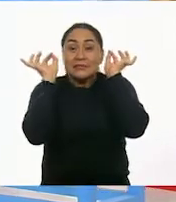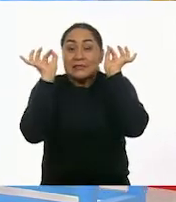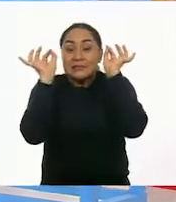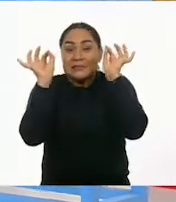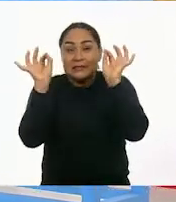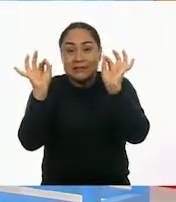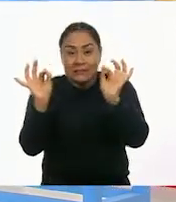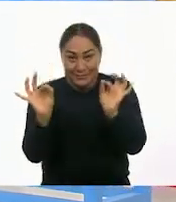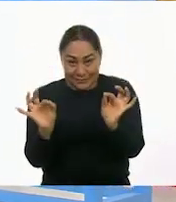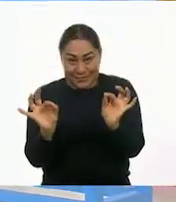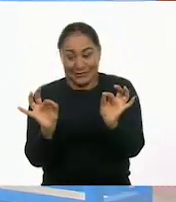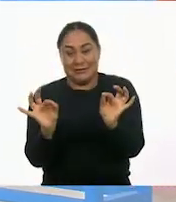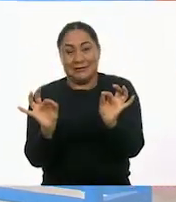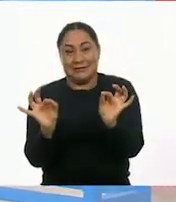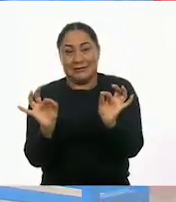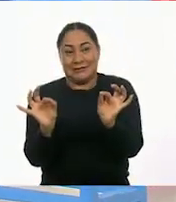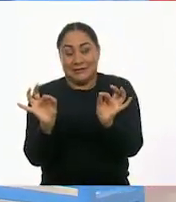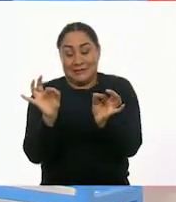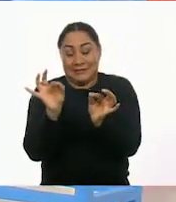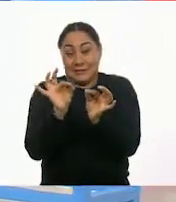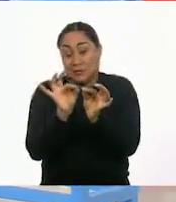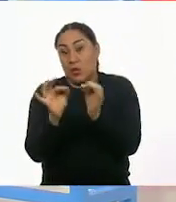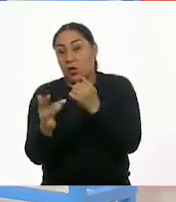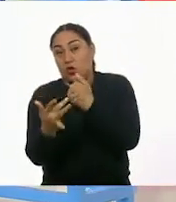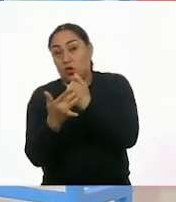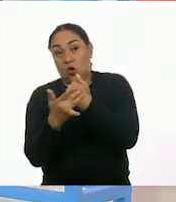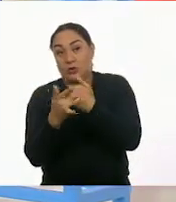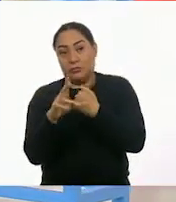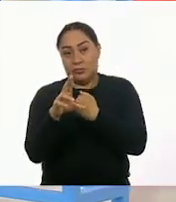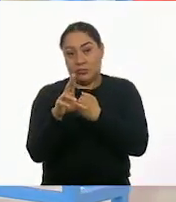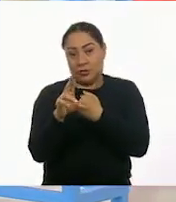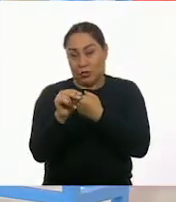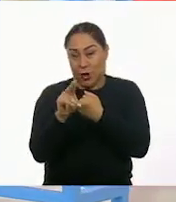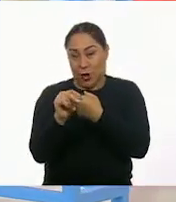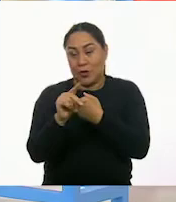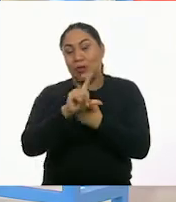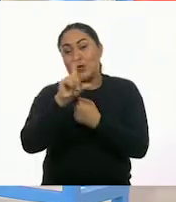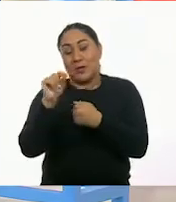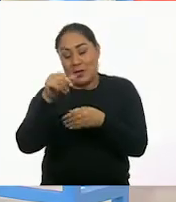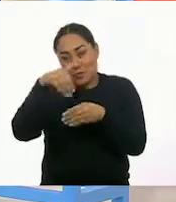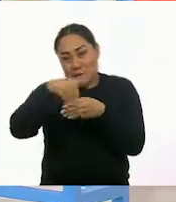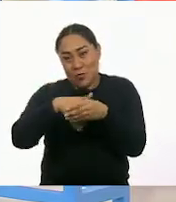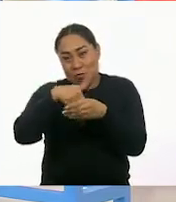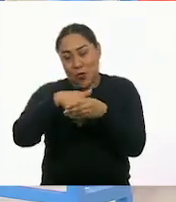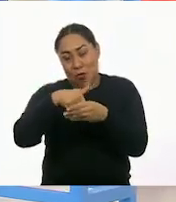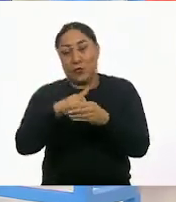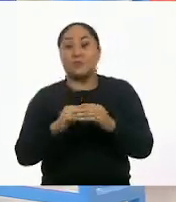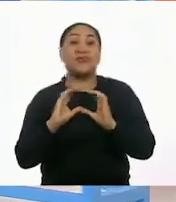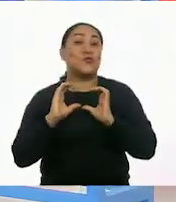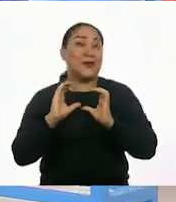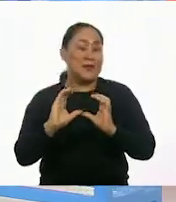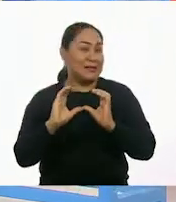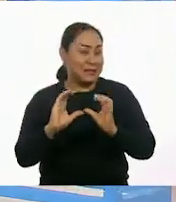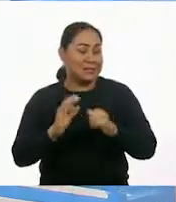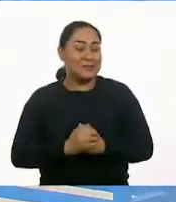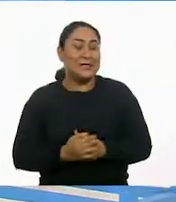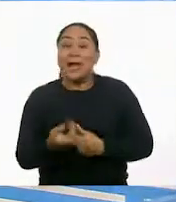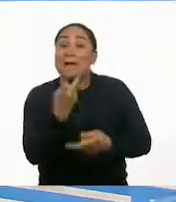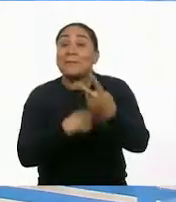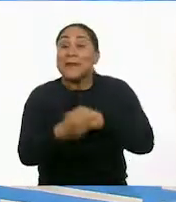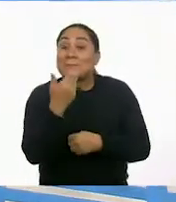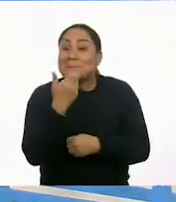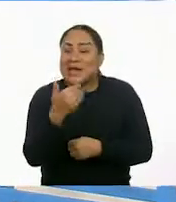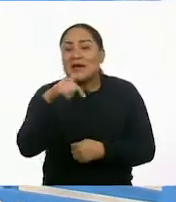resortes, las orillitas sin tocar la parte frontal y lo guardo en la bolsa con mucho cuidado y les doy la